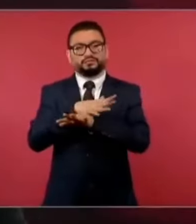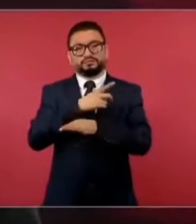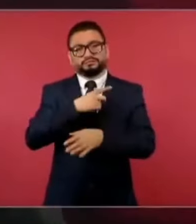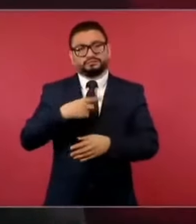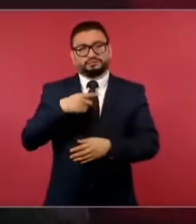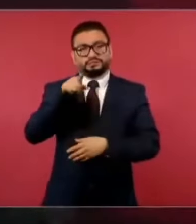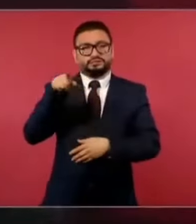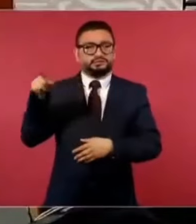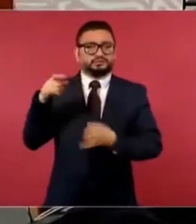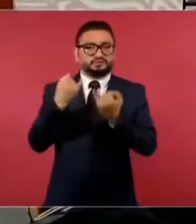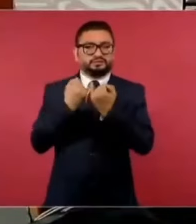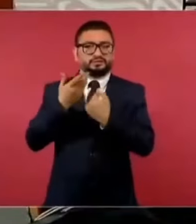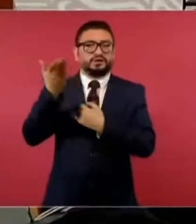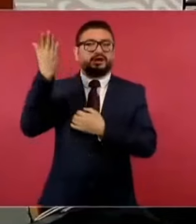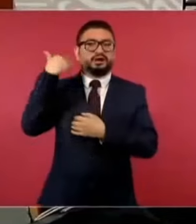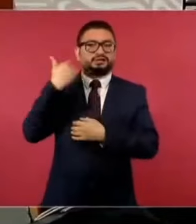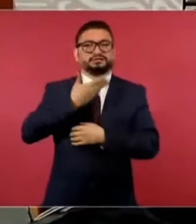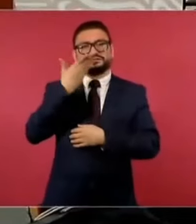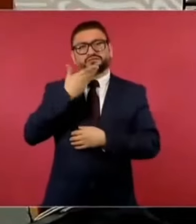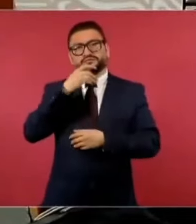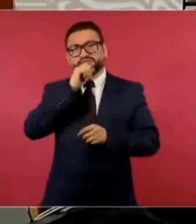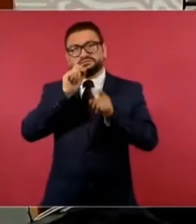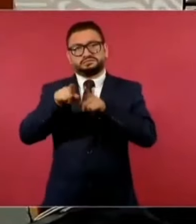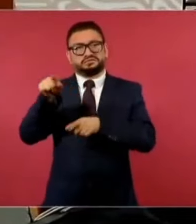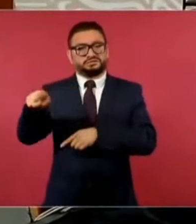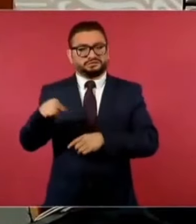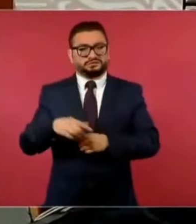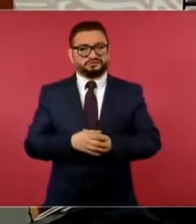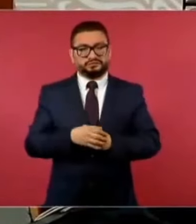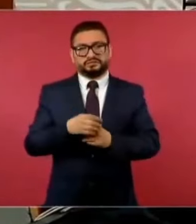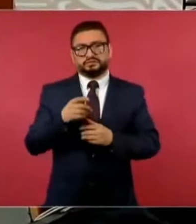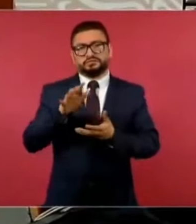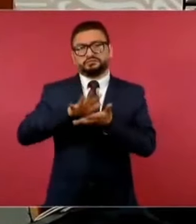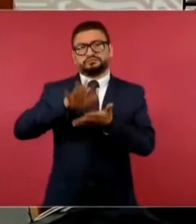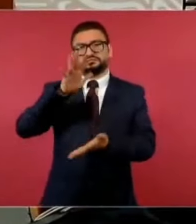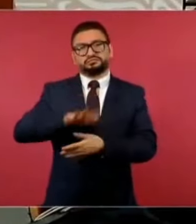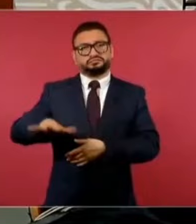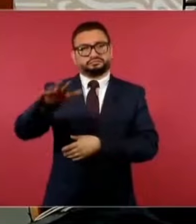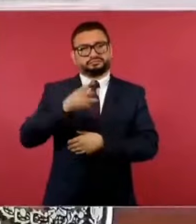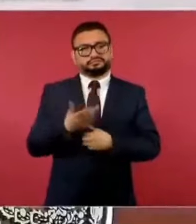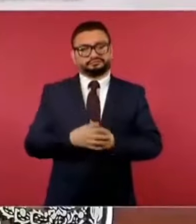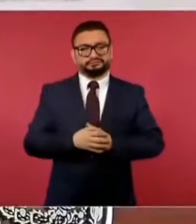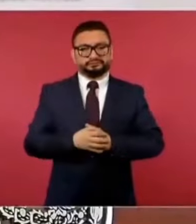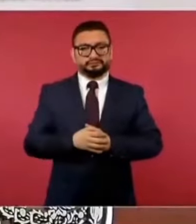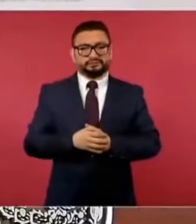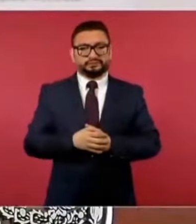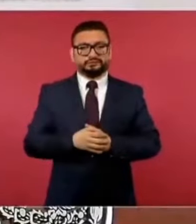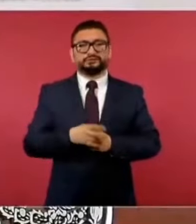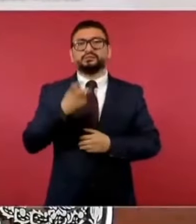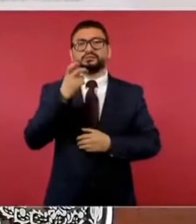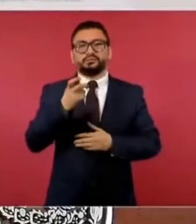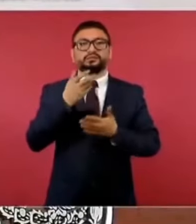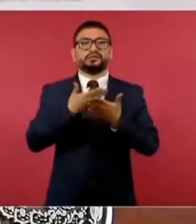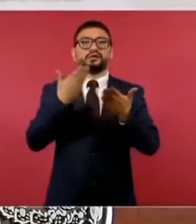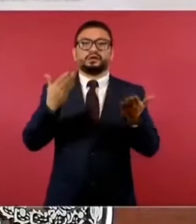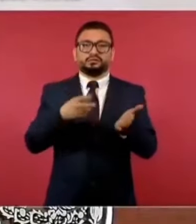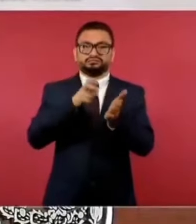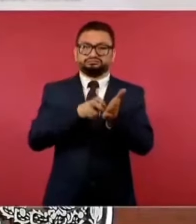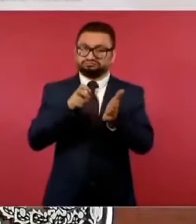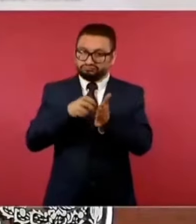los que estaban ahí pues eran los mismos, en su mayoría. Y entonces hay que hacer renovación.